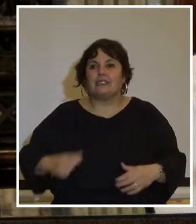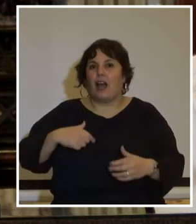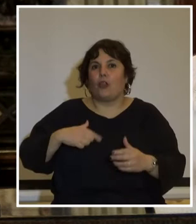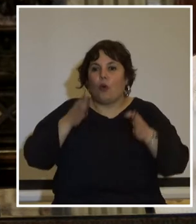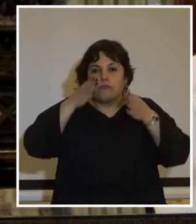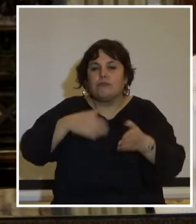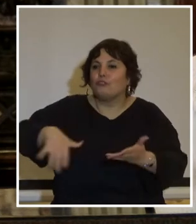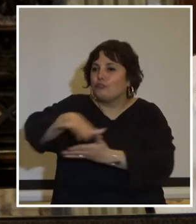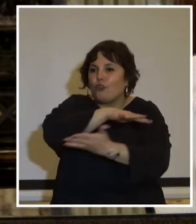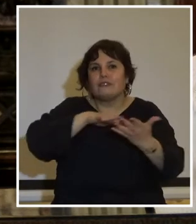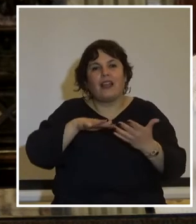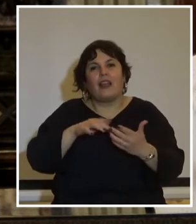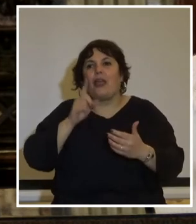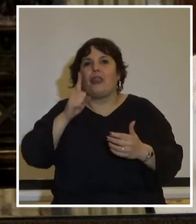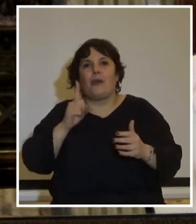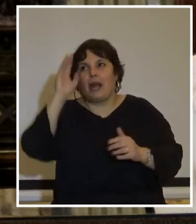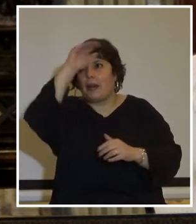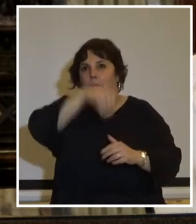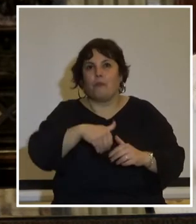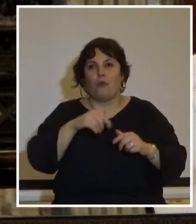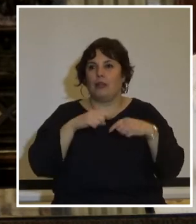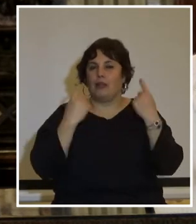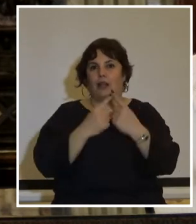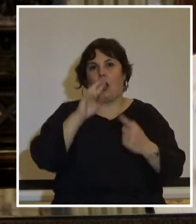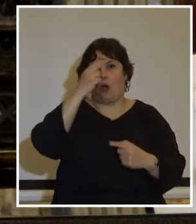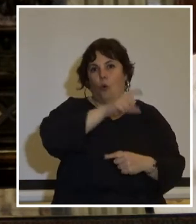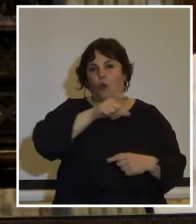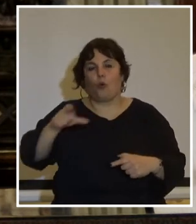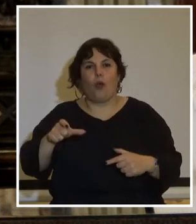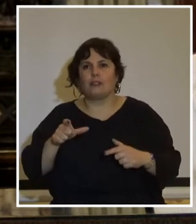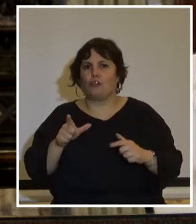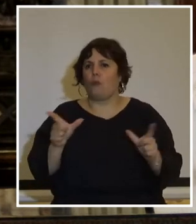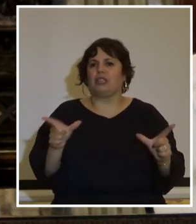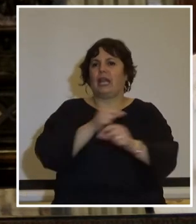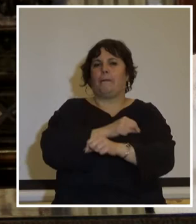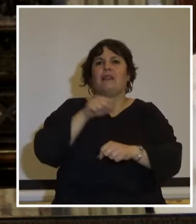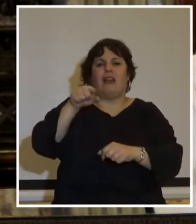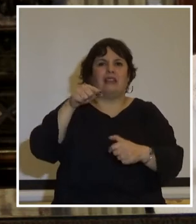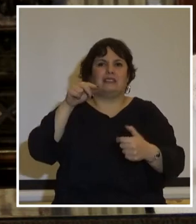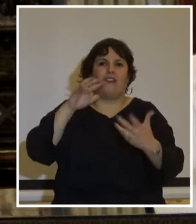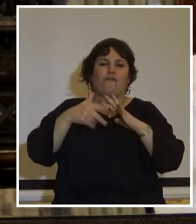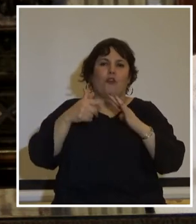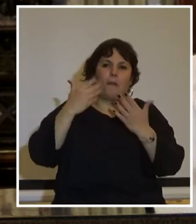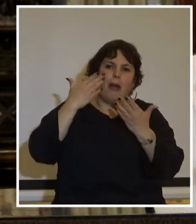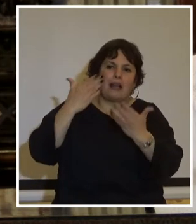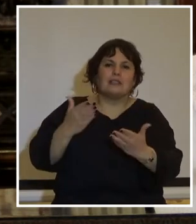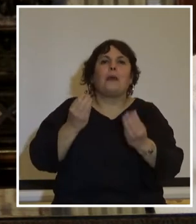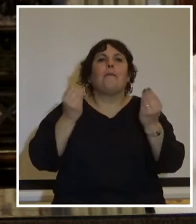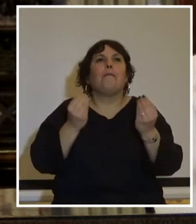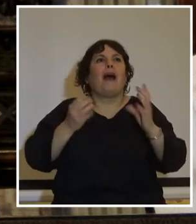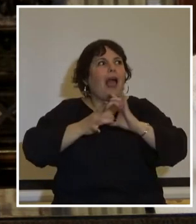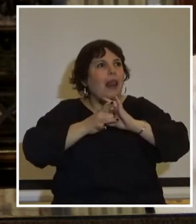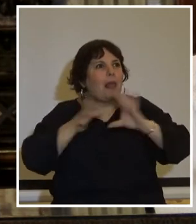que es inherente a la República entre los uruguayos rompía con esa visión que establece que para que haya